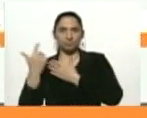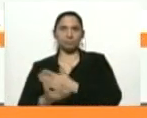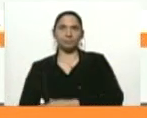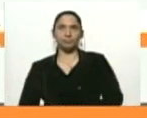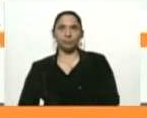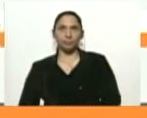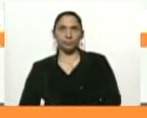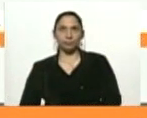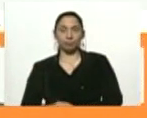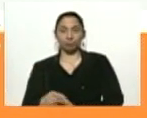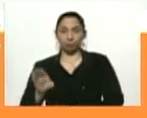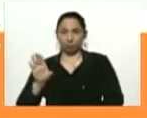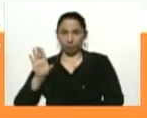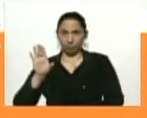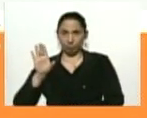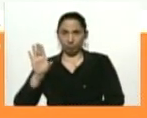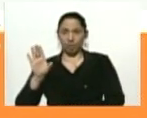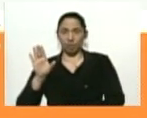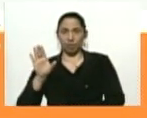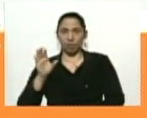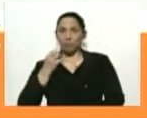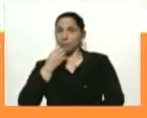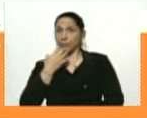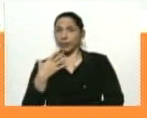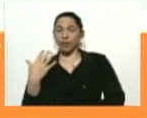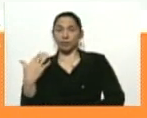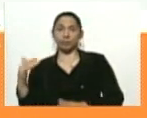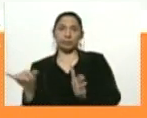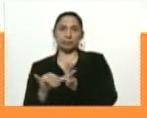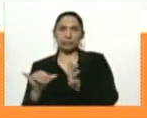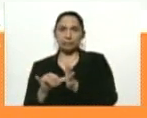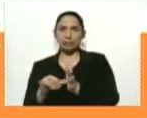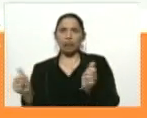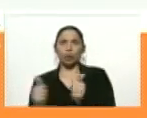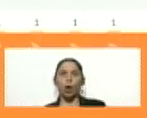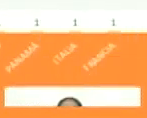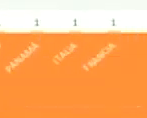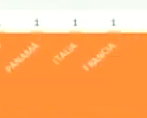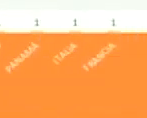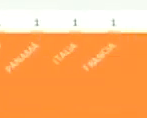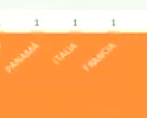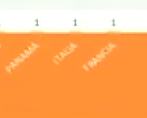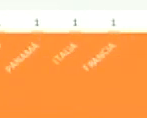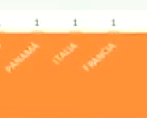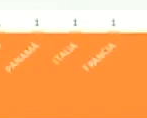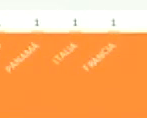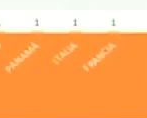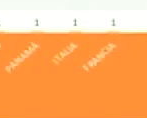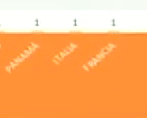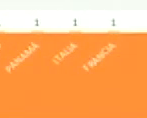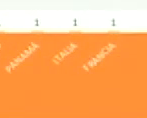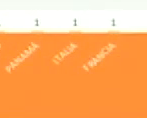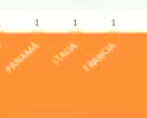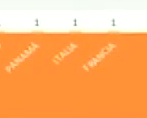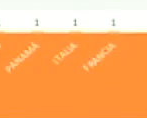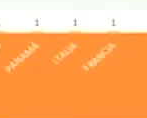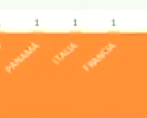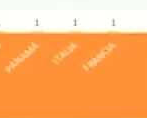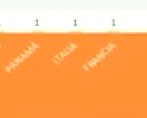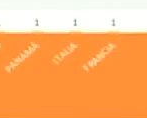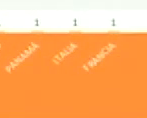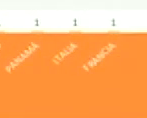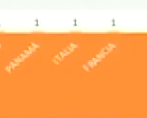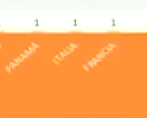país, bueno, limítrofe por el occidente con Venezuela. Brasil, 157 casos,